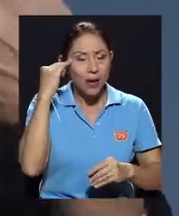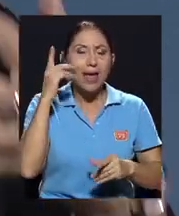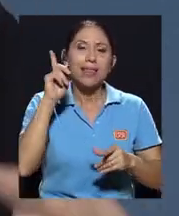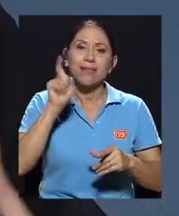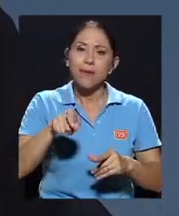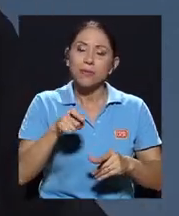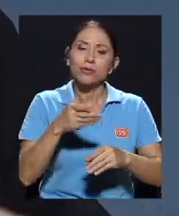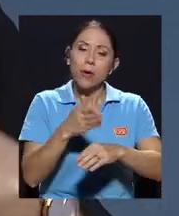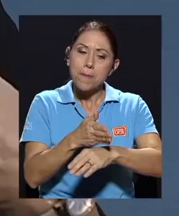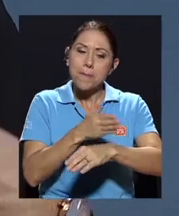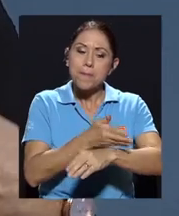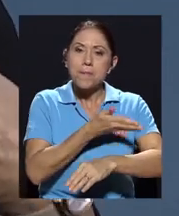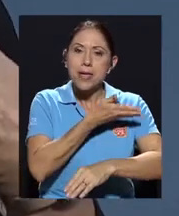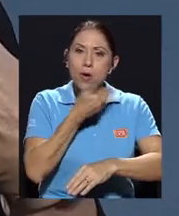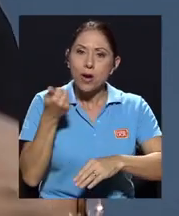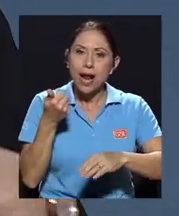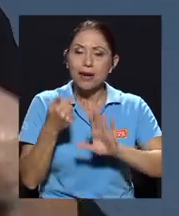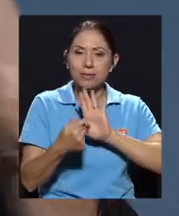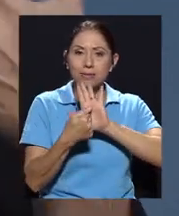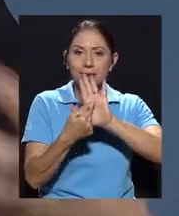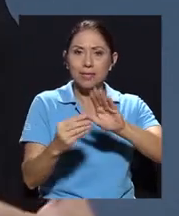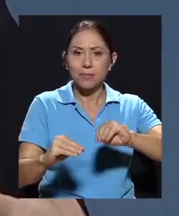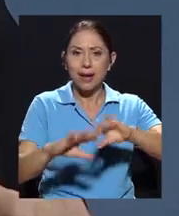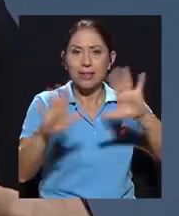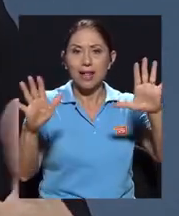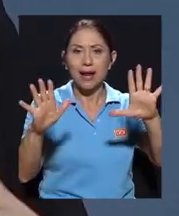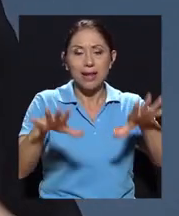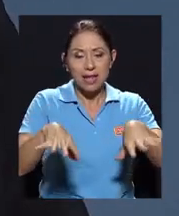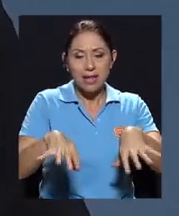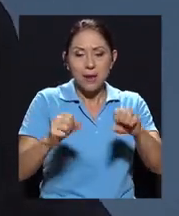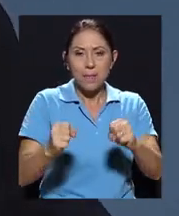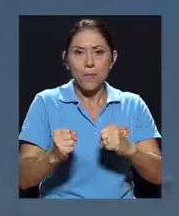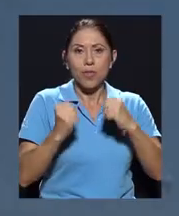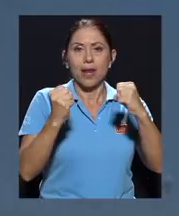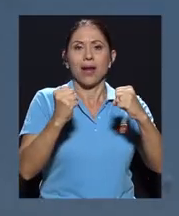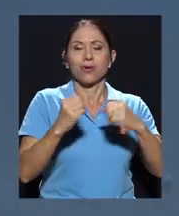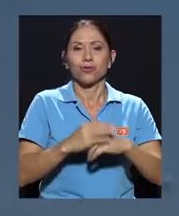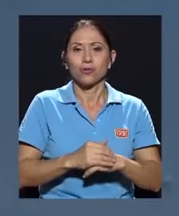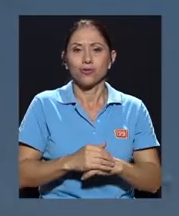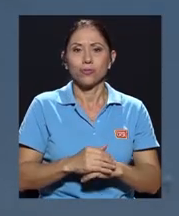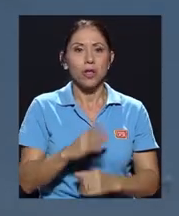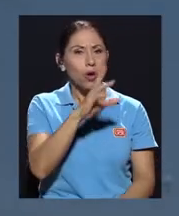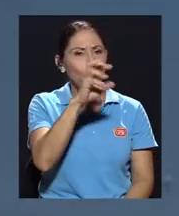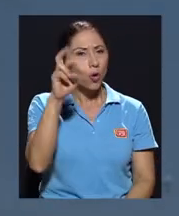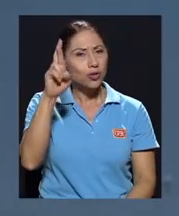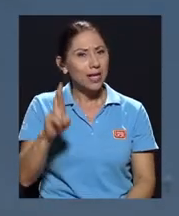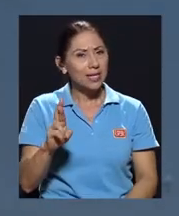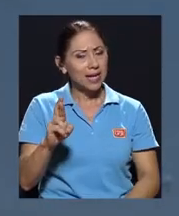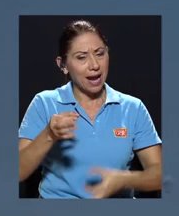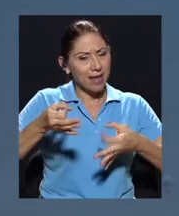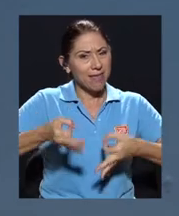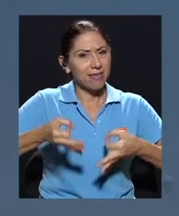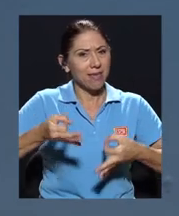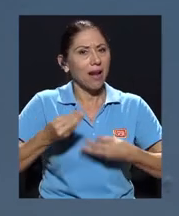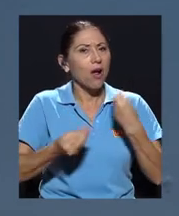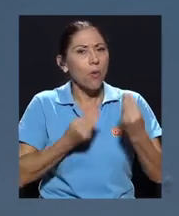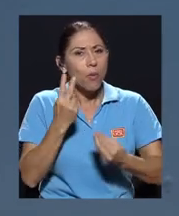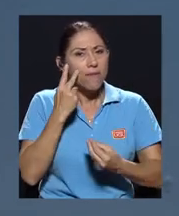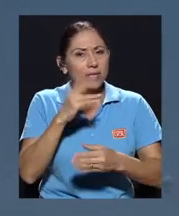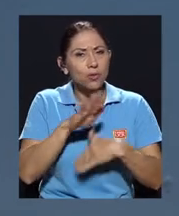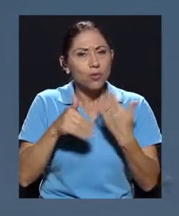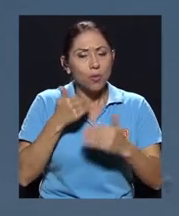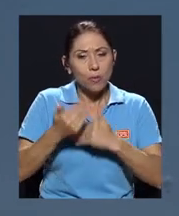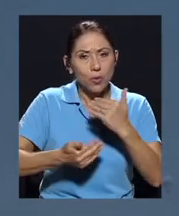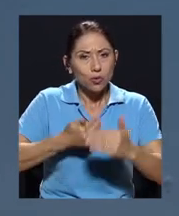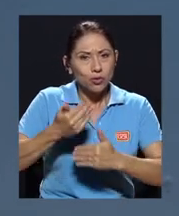transparentar y empoderarnos de todos los ha visto que Costa Rica Íntegra todo este proceso que se ha